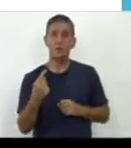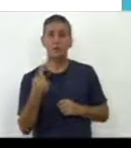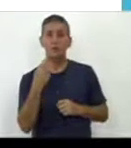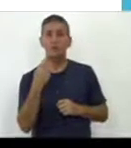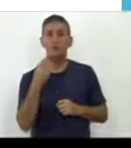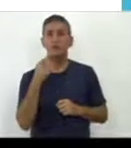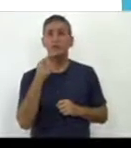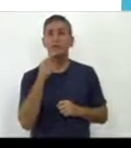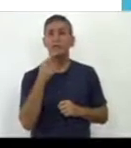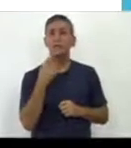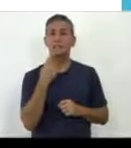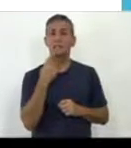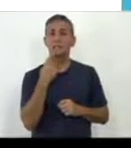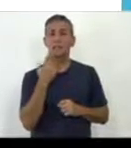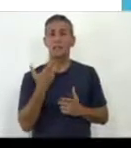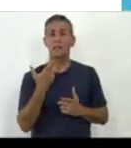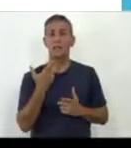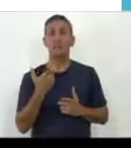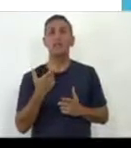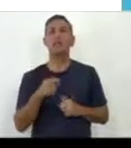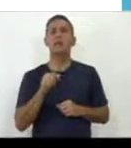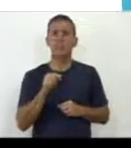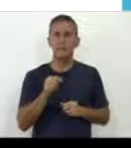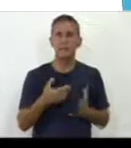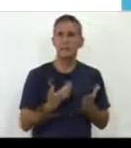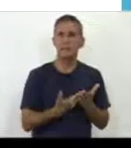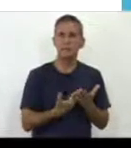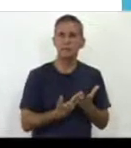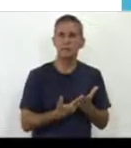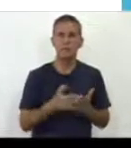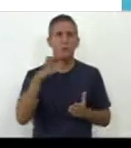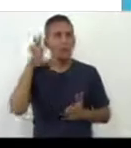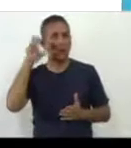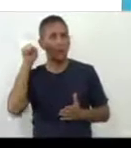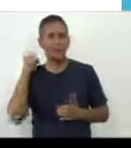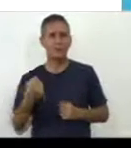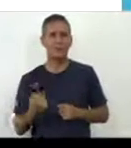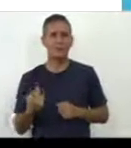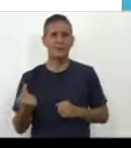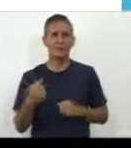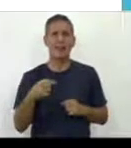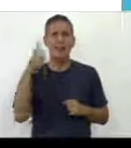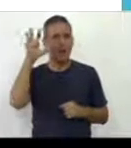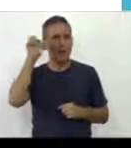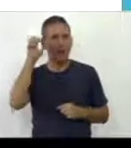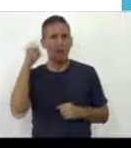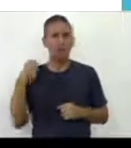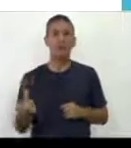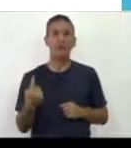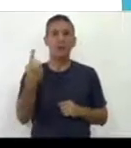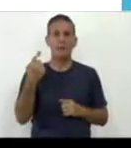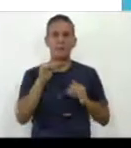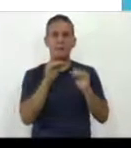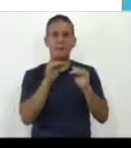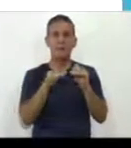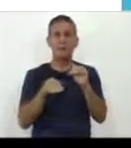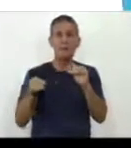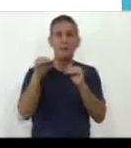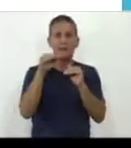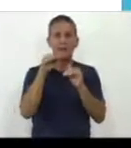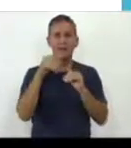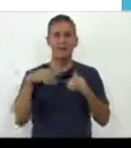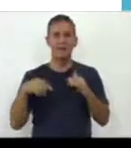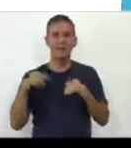y de todos modos está mostrando que comprende y la comprensión es el primer nivel de desarrollo del lenguaje.